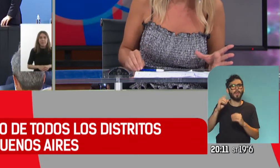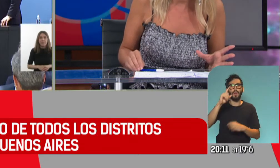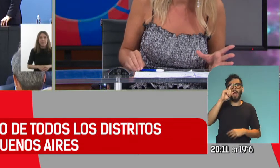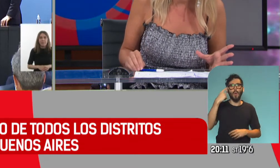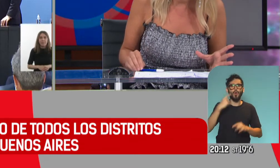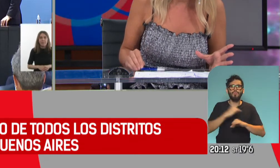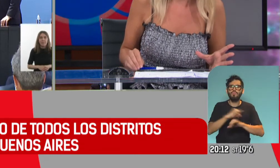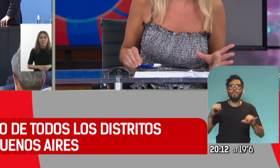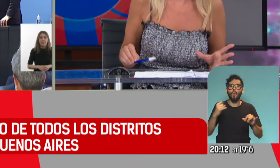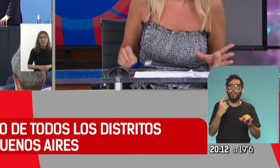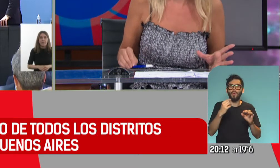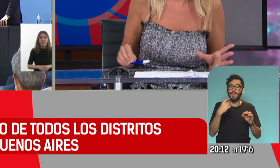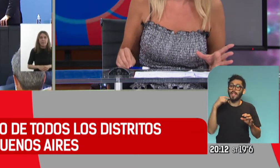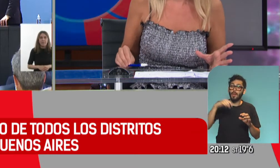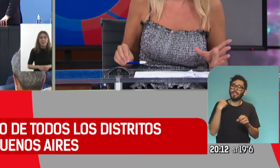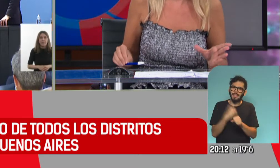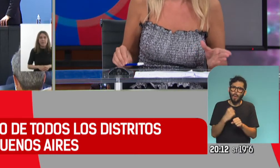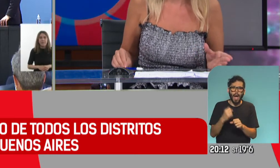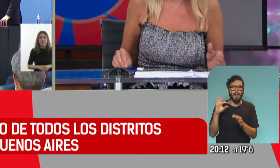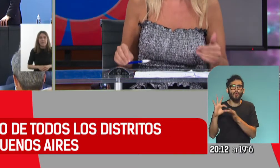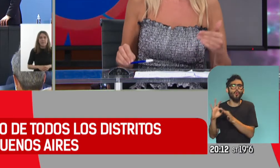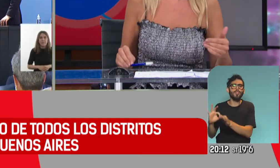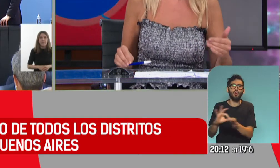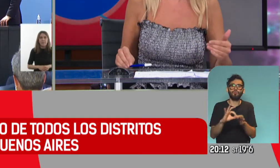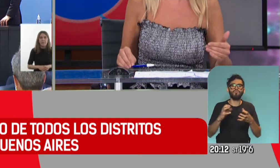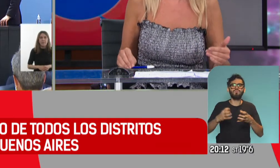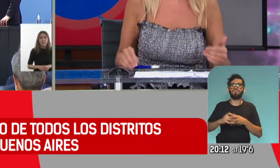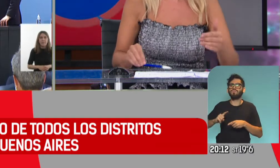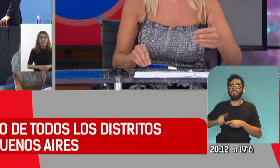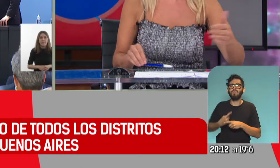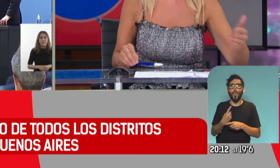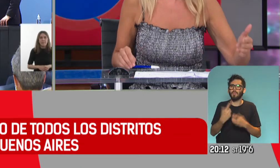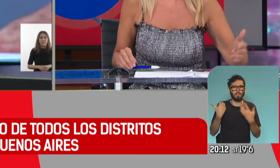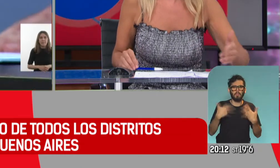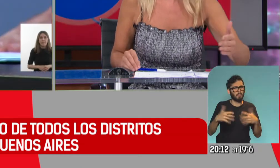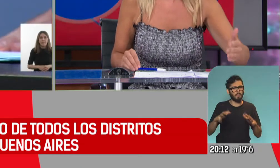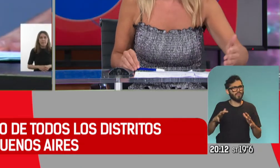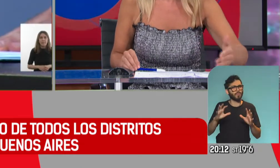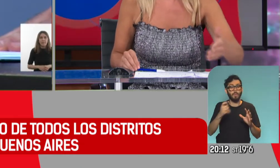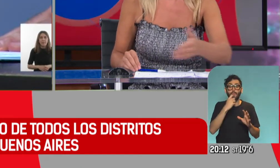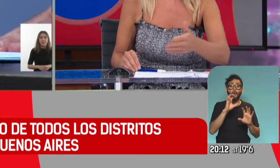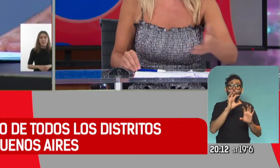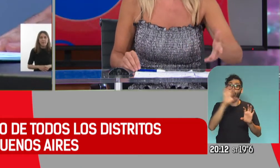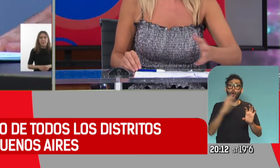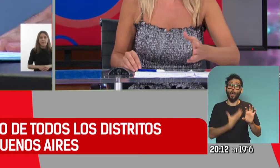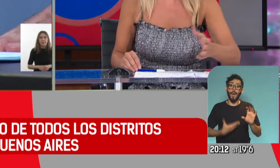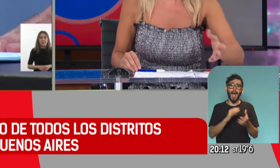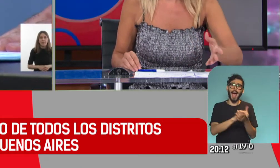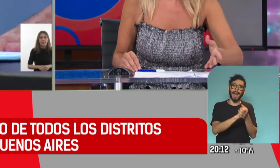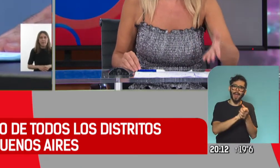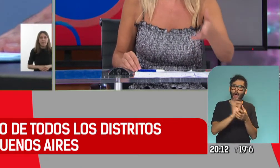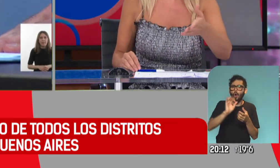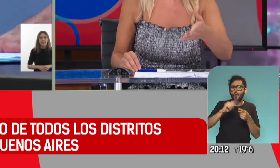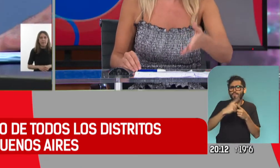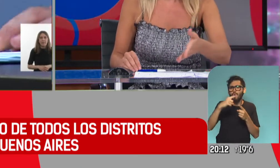diciendo, vamos a trabajar unidos más allá de las pertenencias partidarias, rescatando que los gobernadores, por ejemplo, los radicales y gobernadores de otros